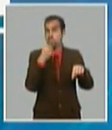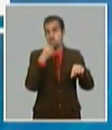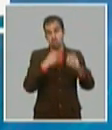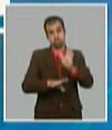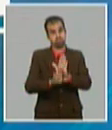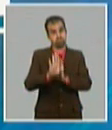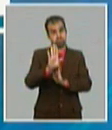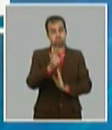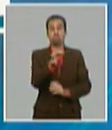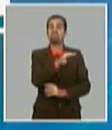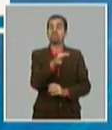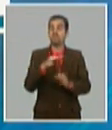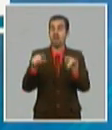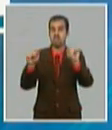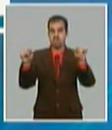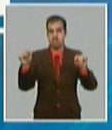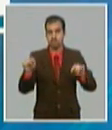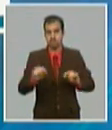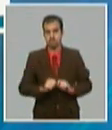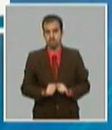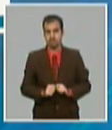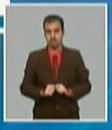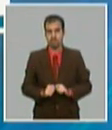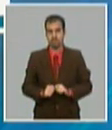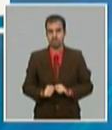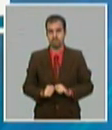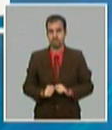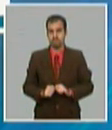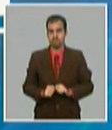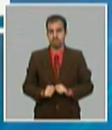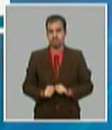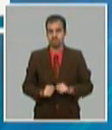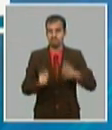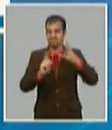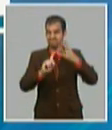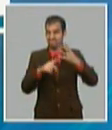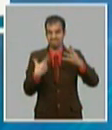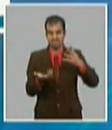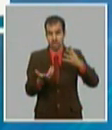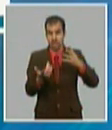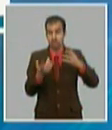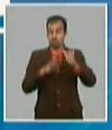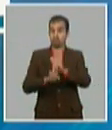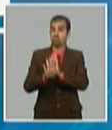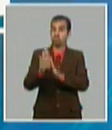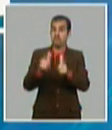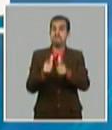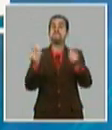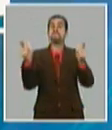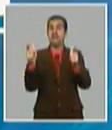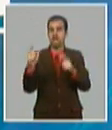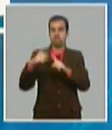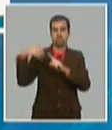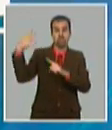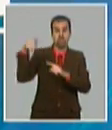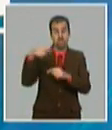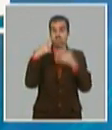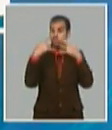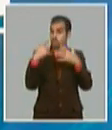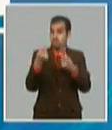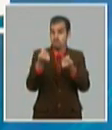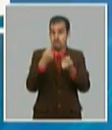local priorizar el turismo en respaldo a su recuperación gradual es imprescindible para la economía